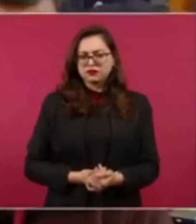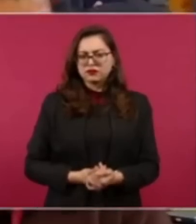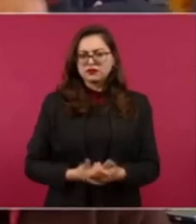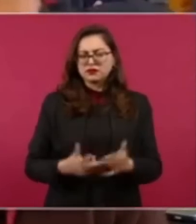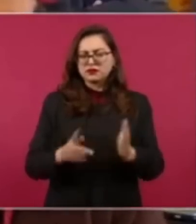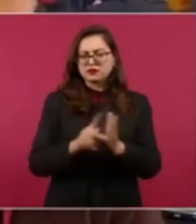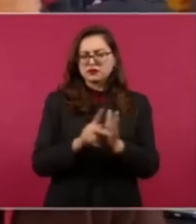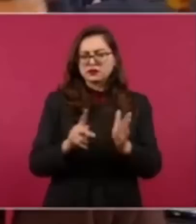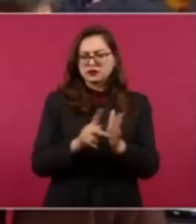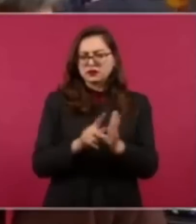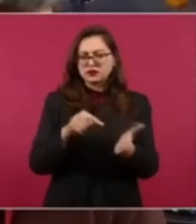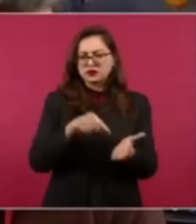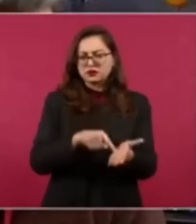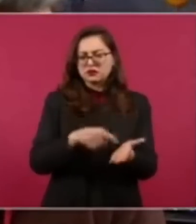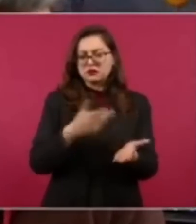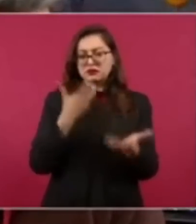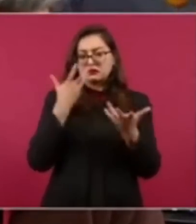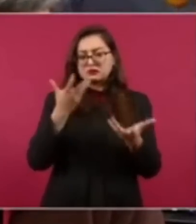justicia.